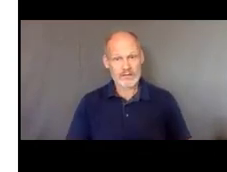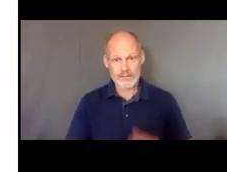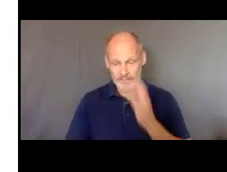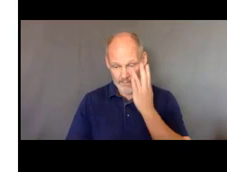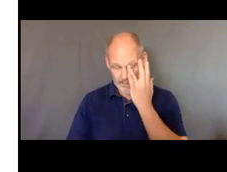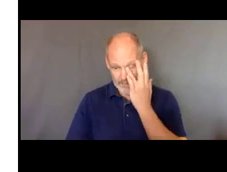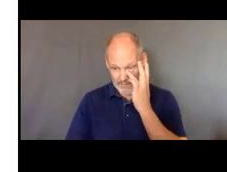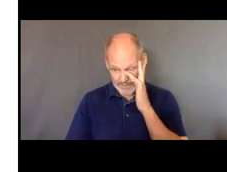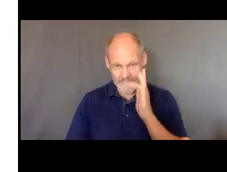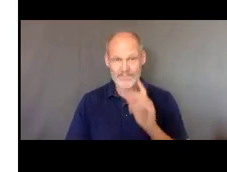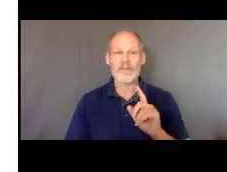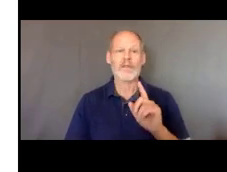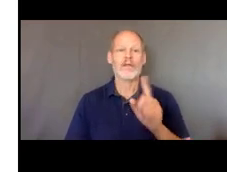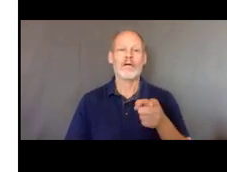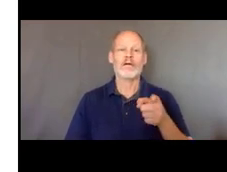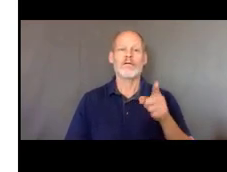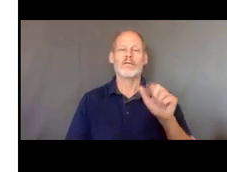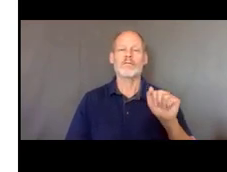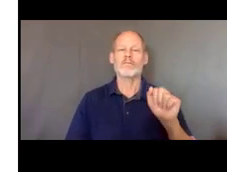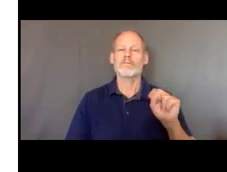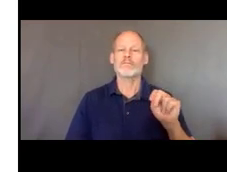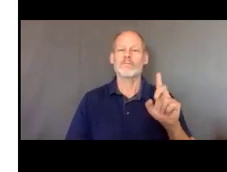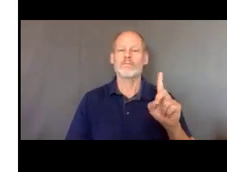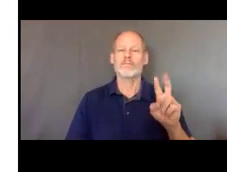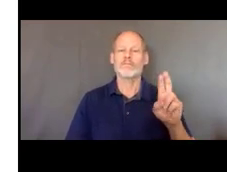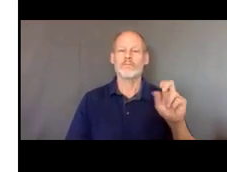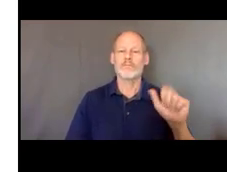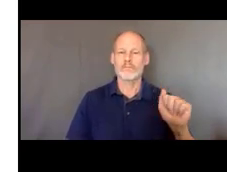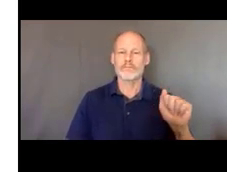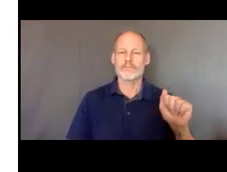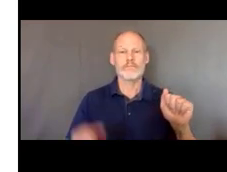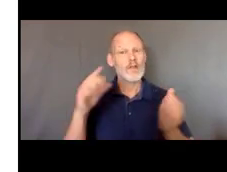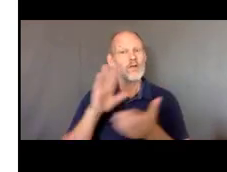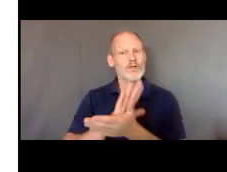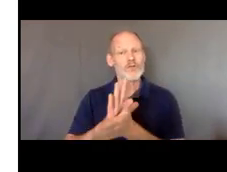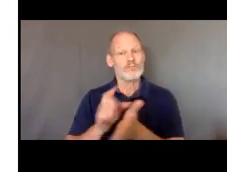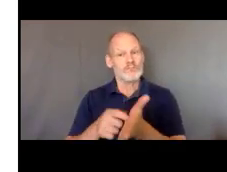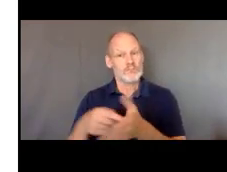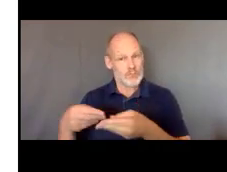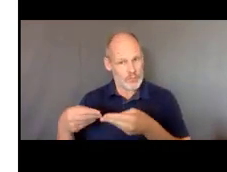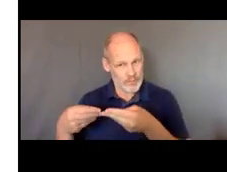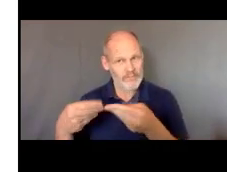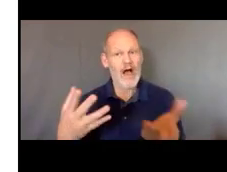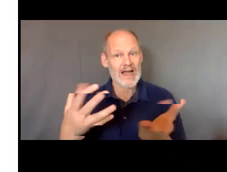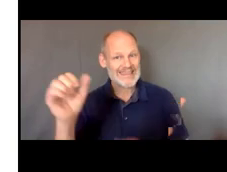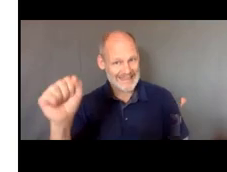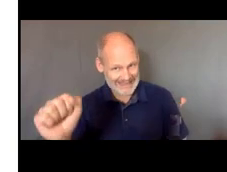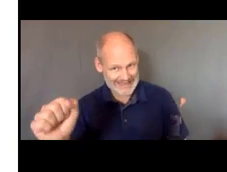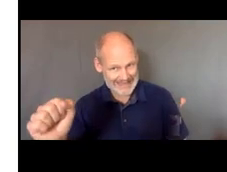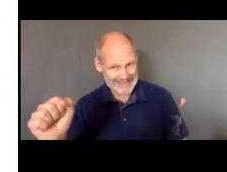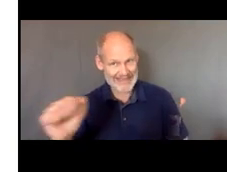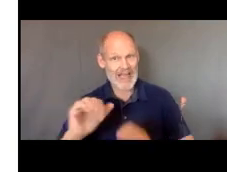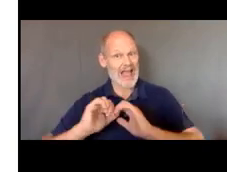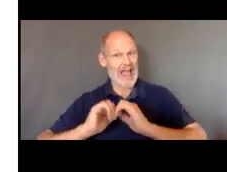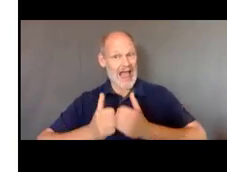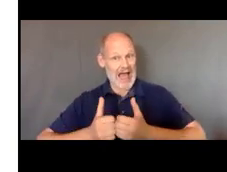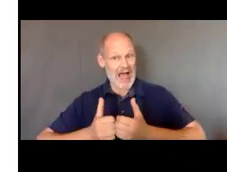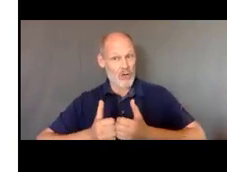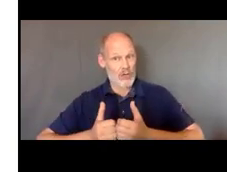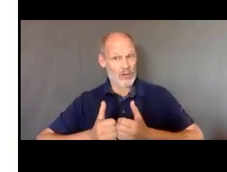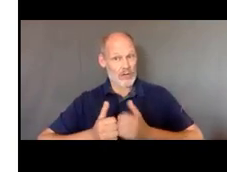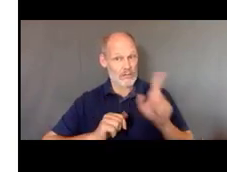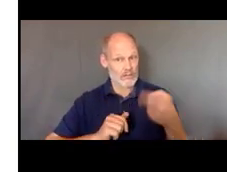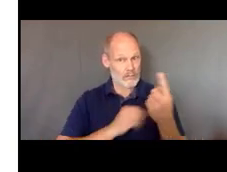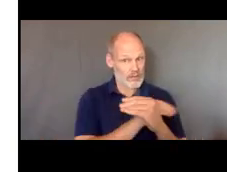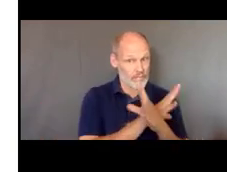las escuelas se les exige proporcionar servicios ya sea que sean virtuales o no depende de las decisiones que